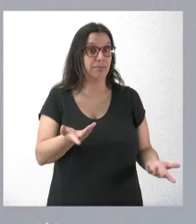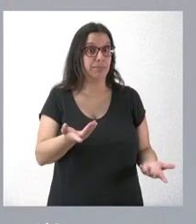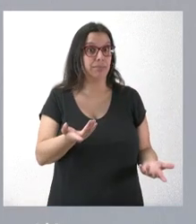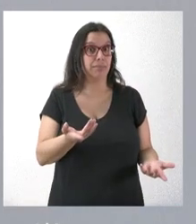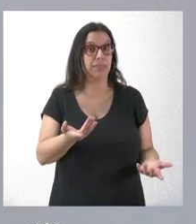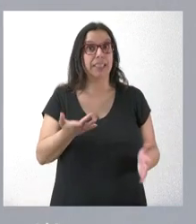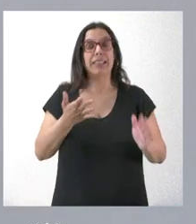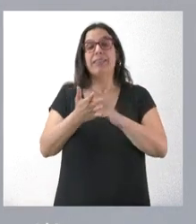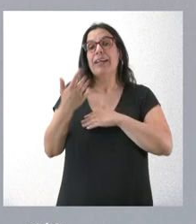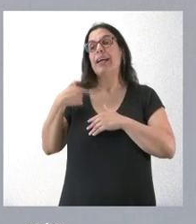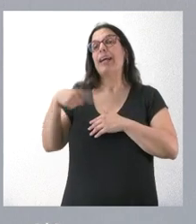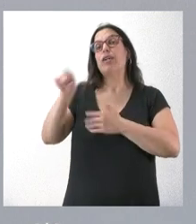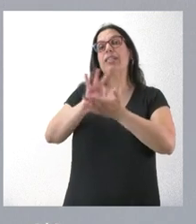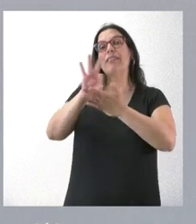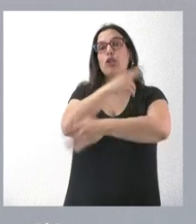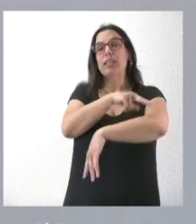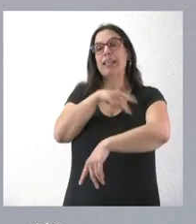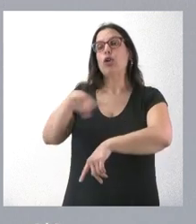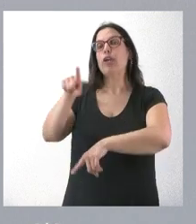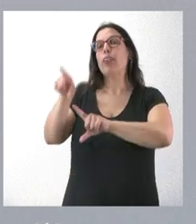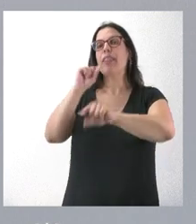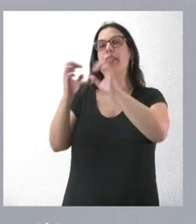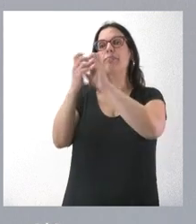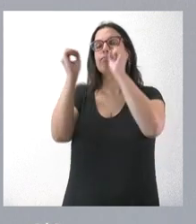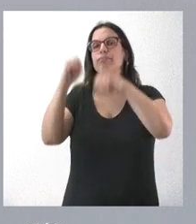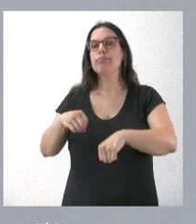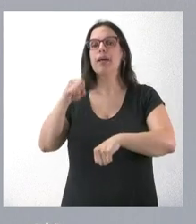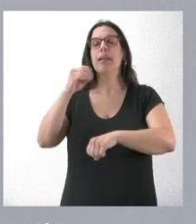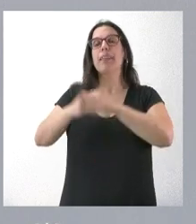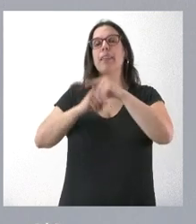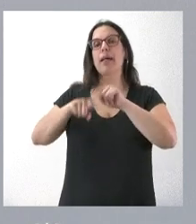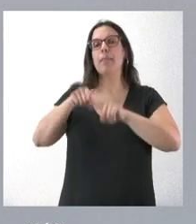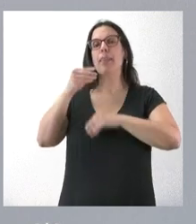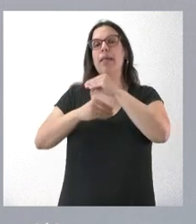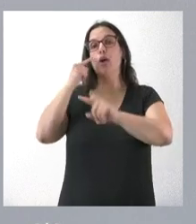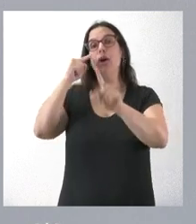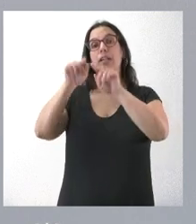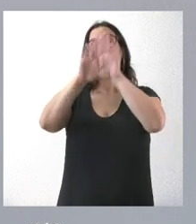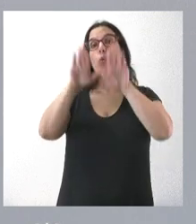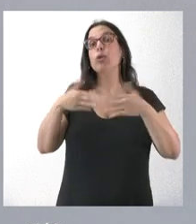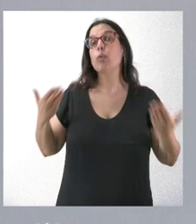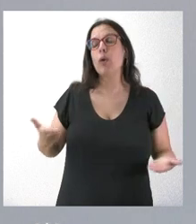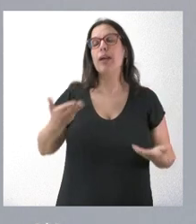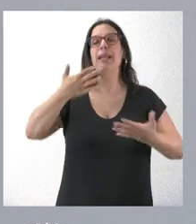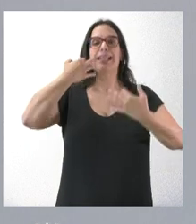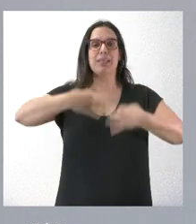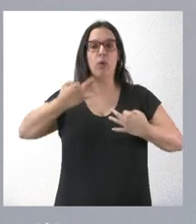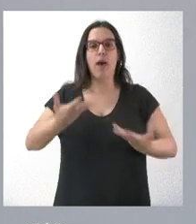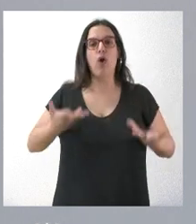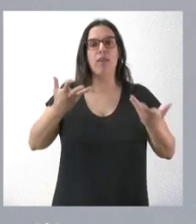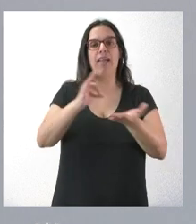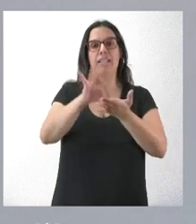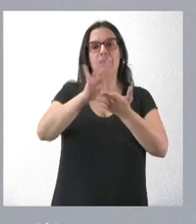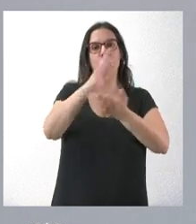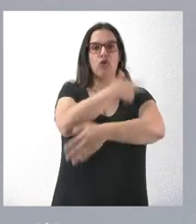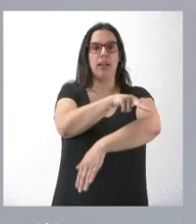Eso es que determinarán a los servicios sanitarios lo que habrá que hacer en cada uno de los casos, siempre con el objetivo último más importante, que es garantizar el servicio que ofrecemos de sanidad